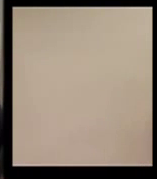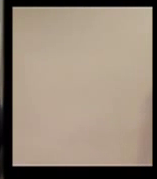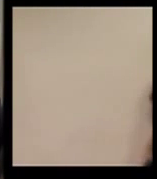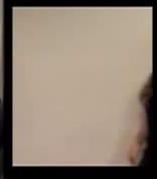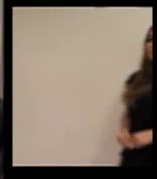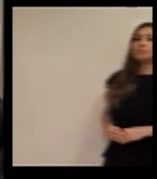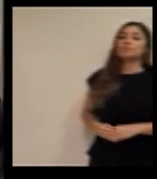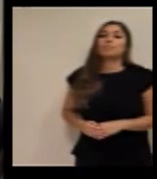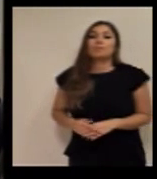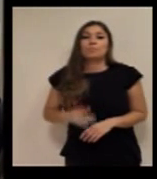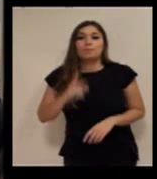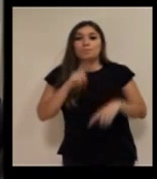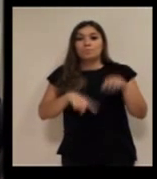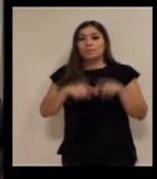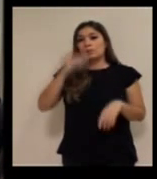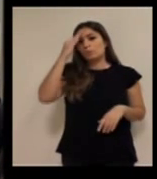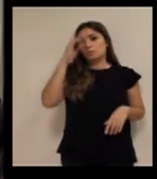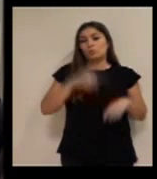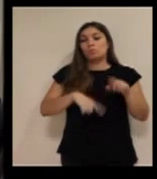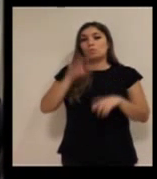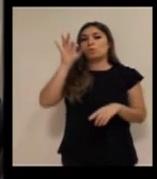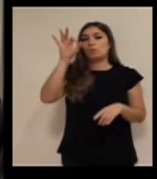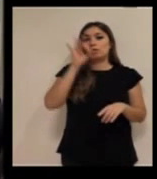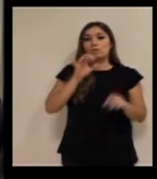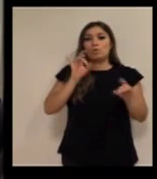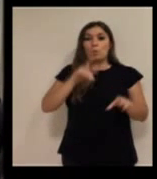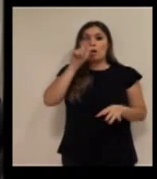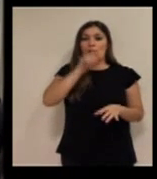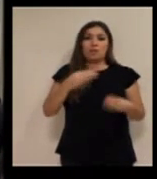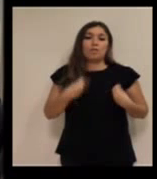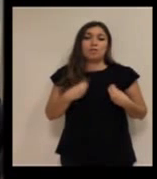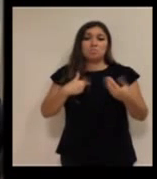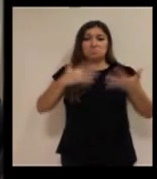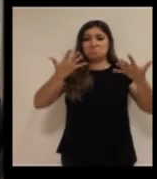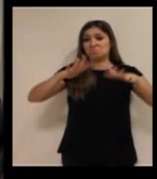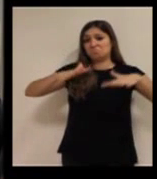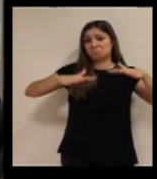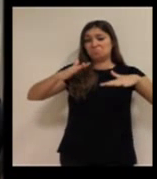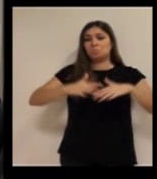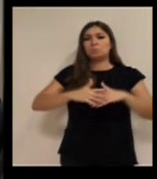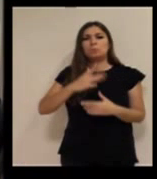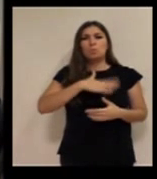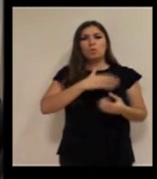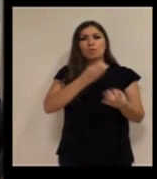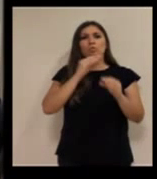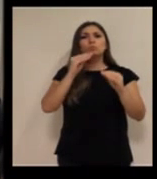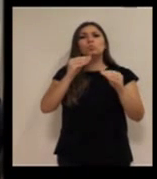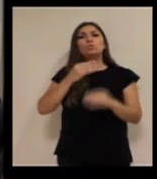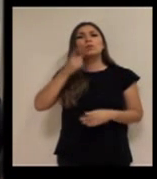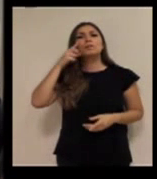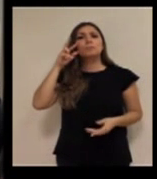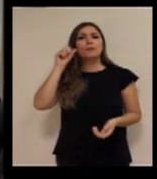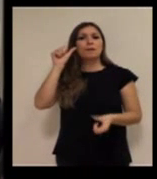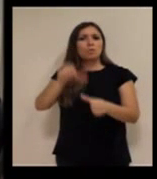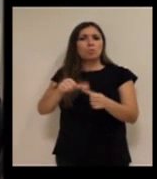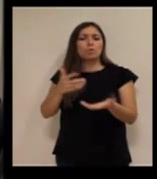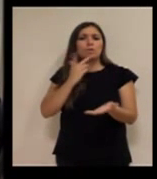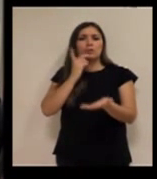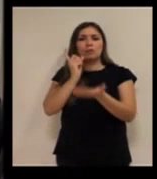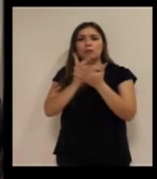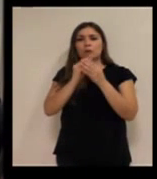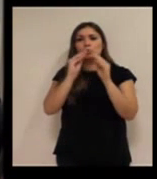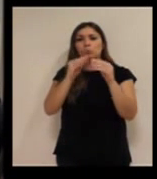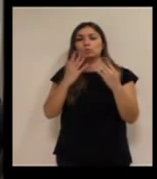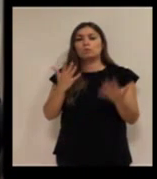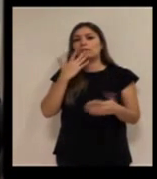imagino que los porcentajes serán en función de la población, serán similares, ¿no? Pero que estáis, podéis contaros vuestra experiencia,